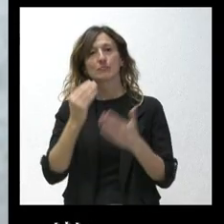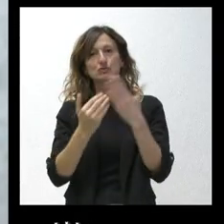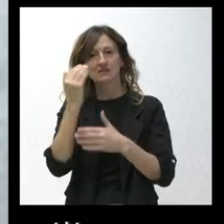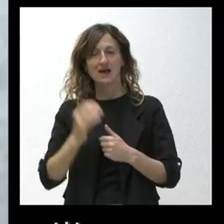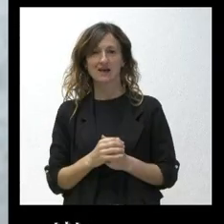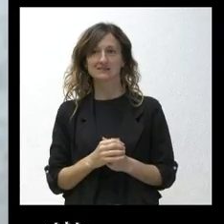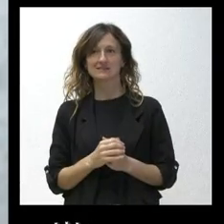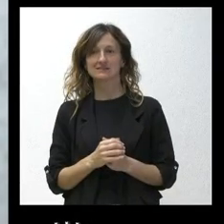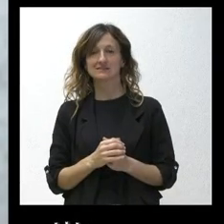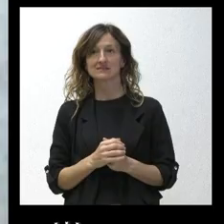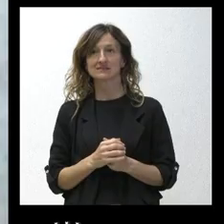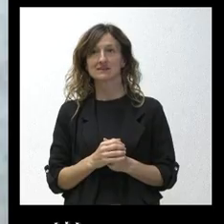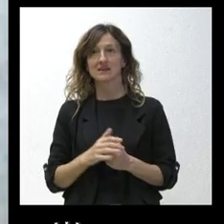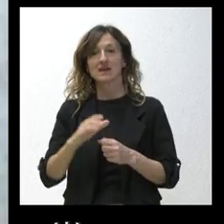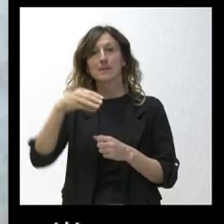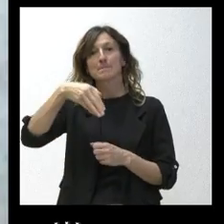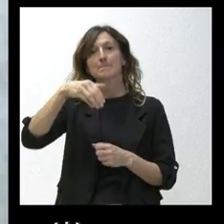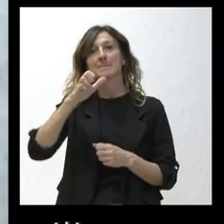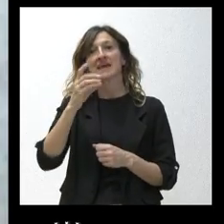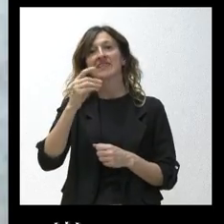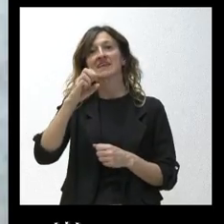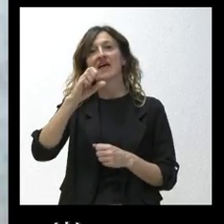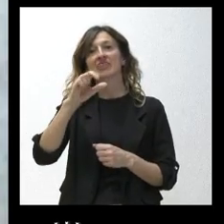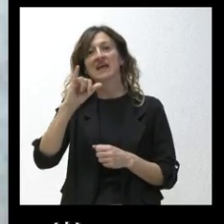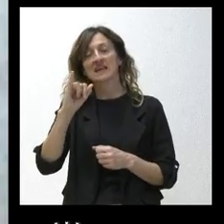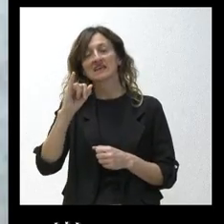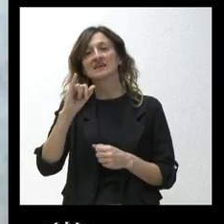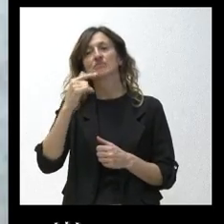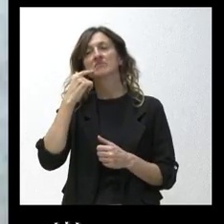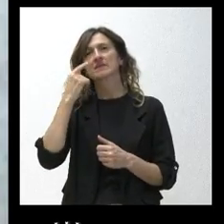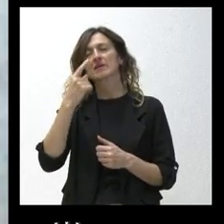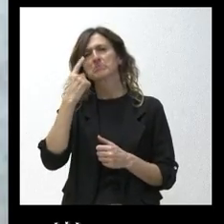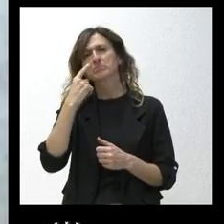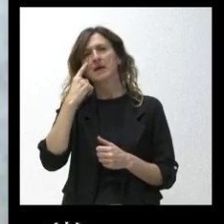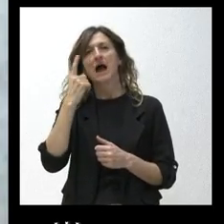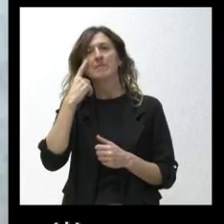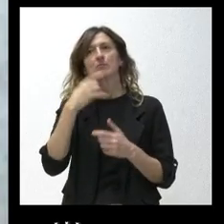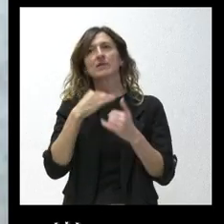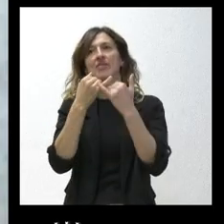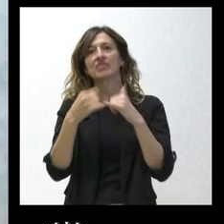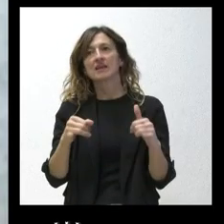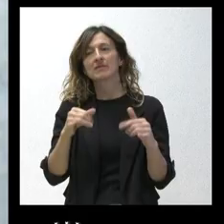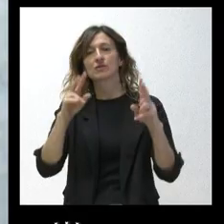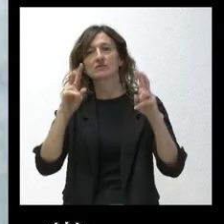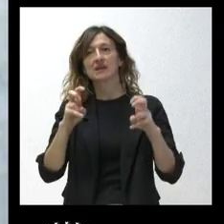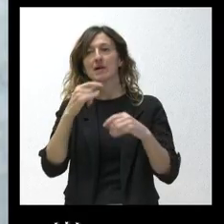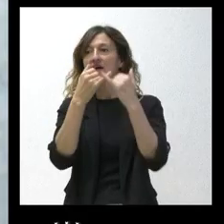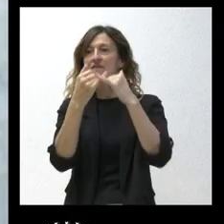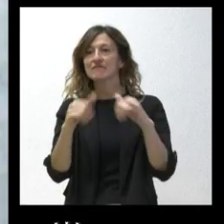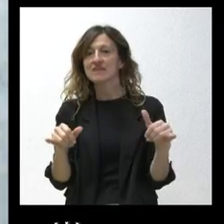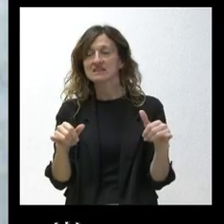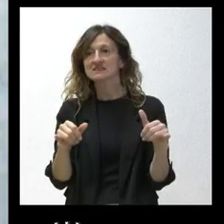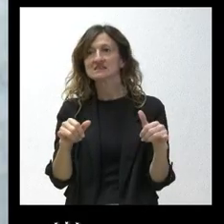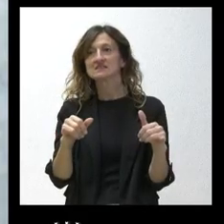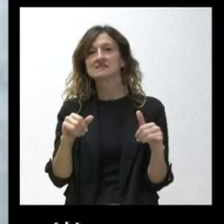En el pueblo soriano de Medinaceli están todos pendientes de si este año van a poder o no celebrar el Toro Jubilo, una fiesta que está